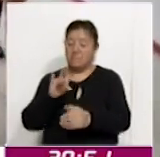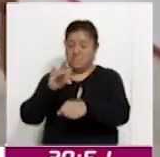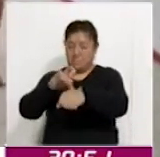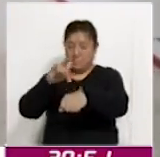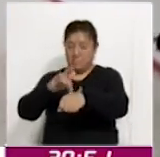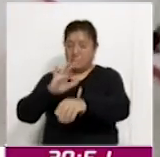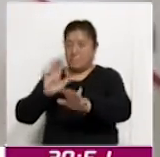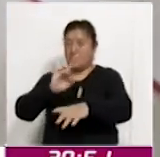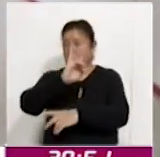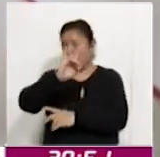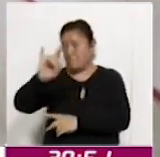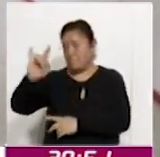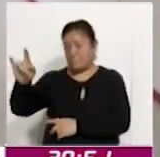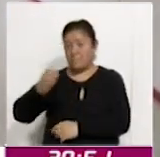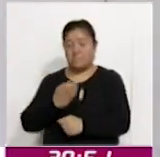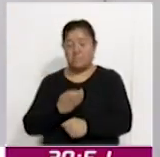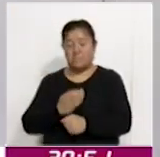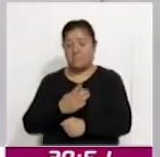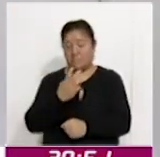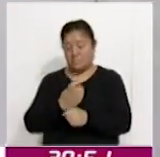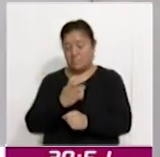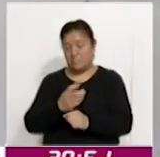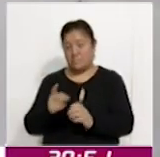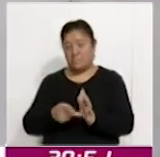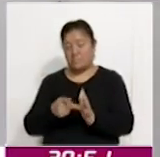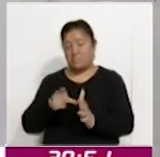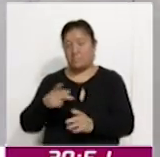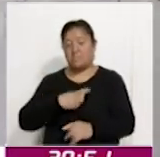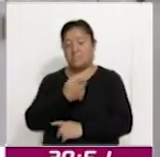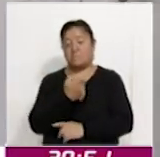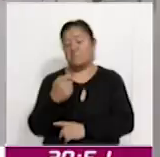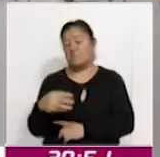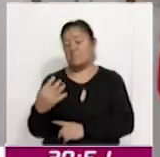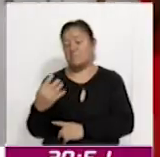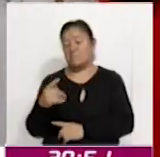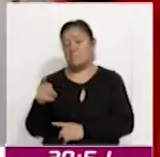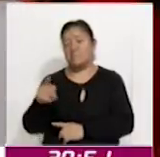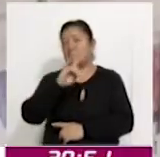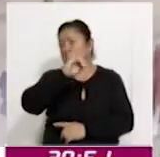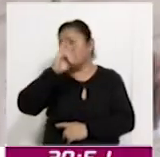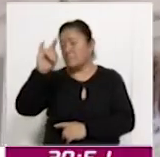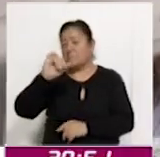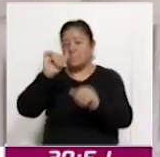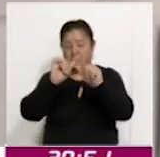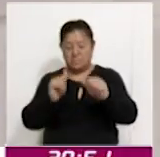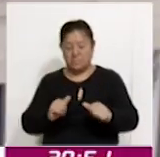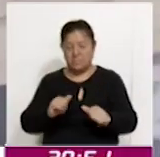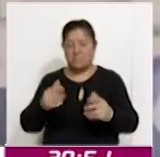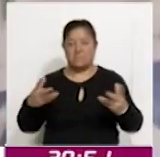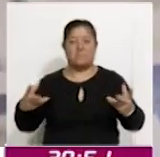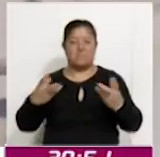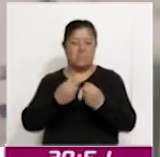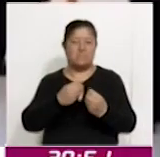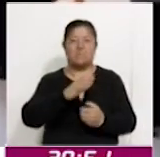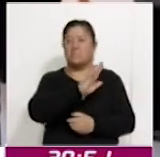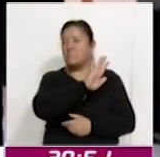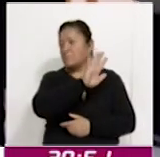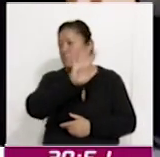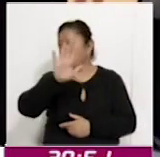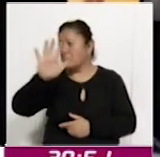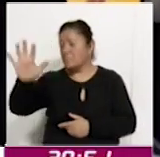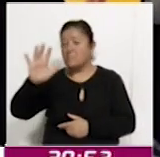En su tercera edición, esta muestra reúne 114 obras de un arte que a través del collage, óleos, ilustraciones y